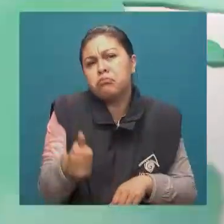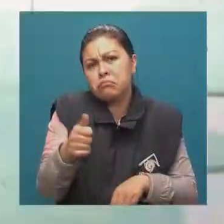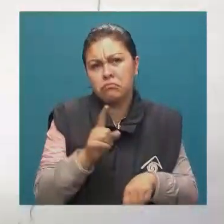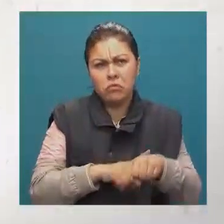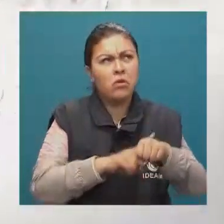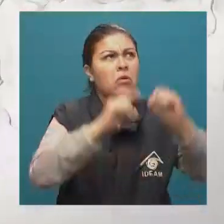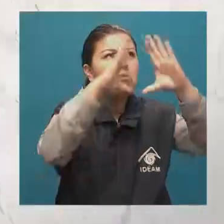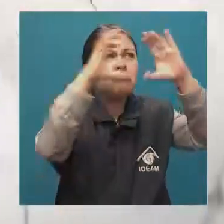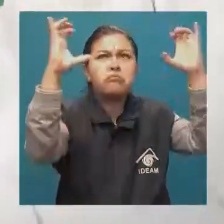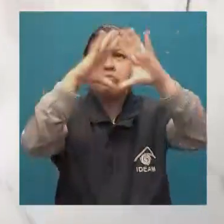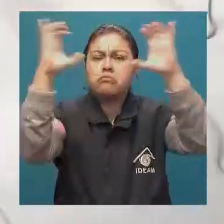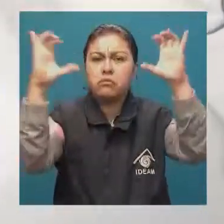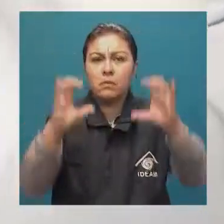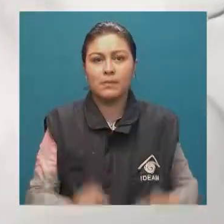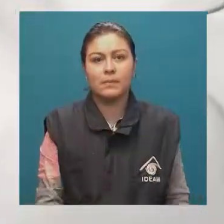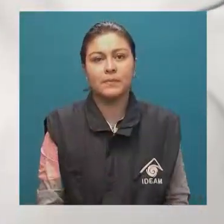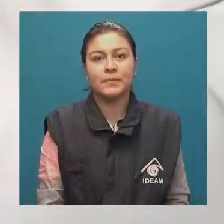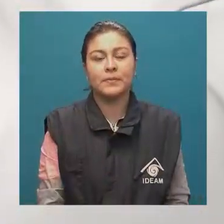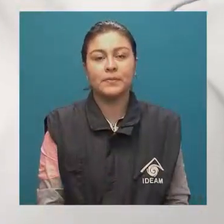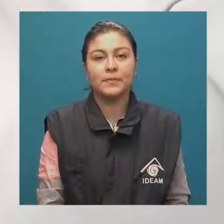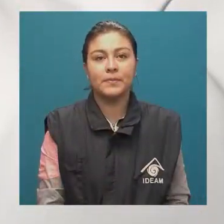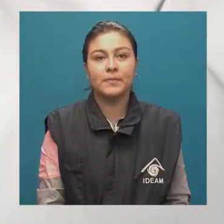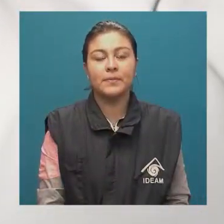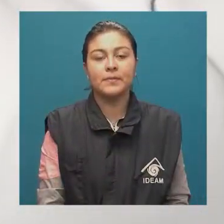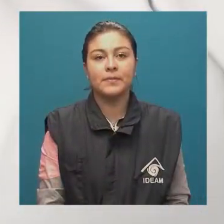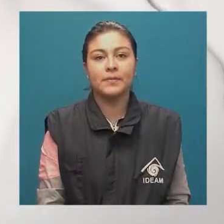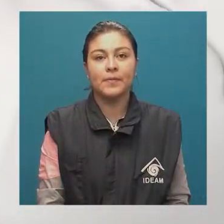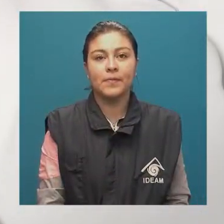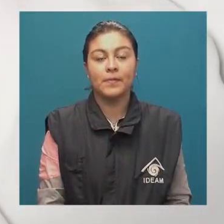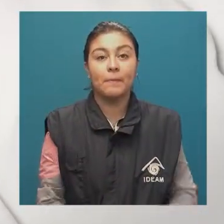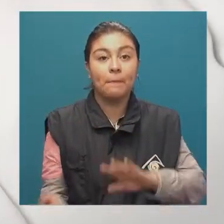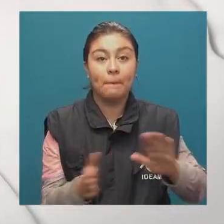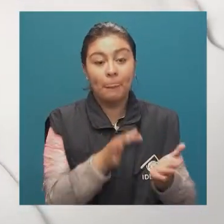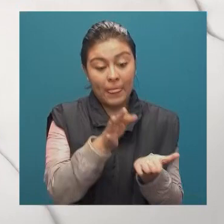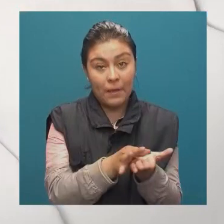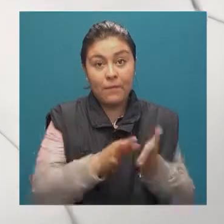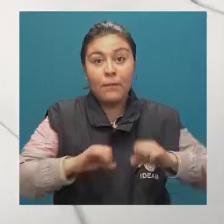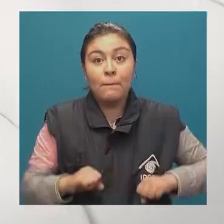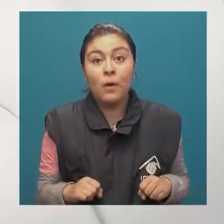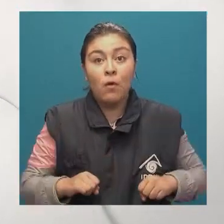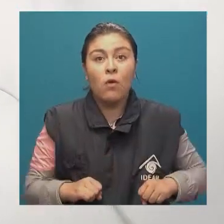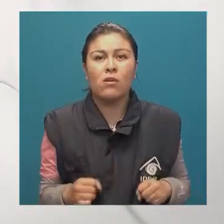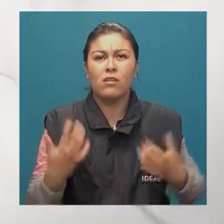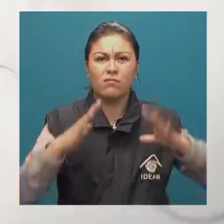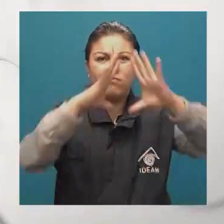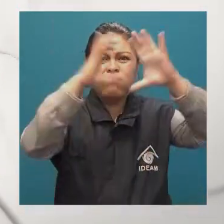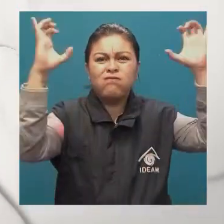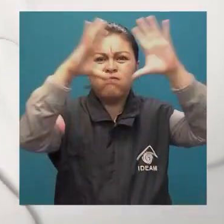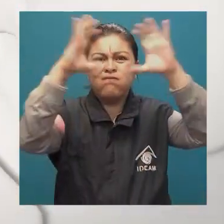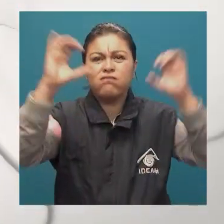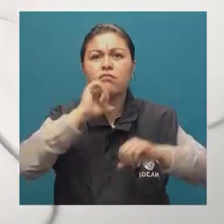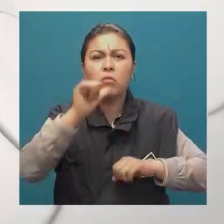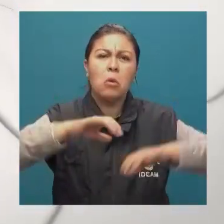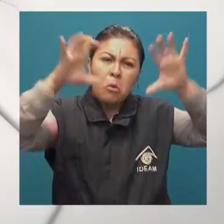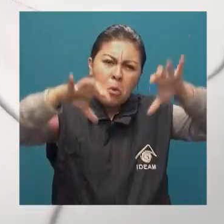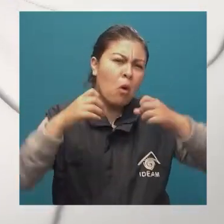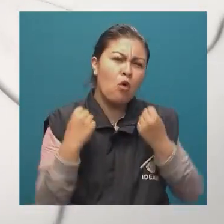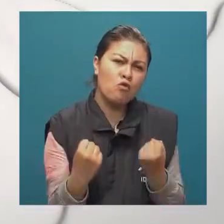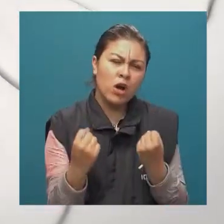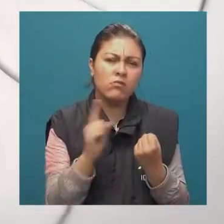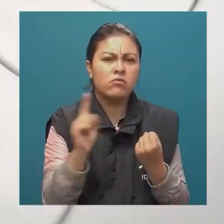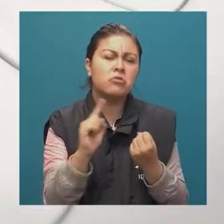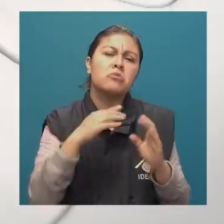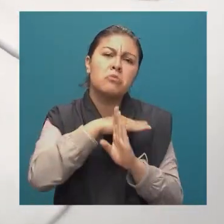La capital por la tarde tendrá mayor nubosidad con lluvias suaves al oriente, centro y norte del área metropolitana, incluida parte de la sabana.